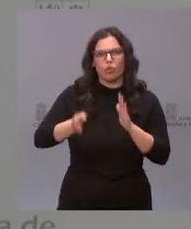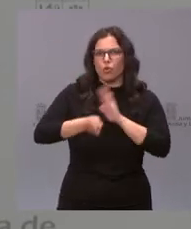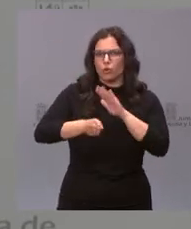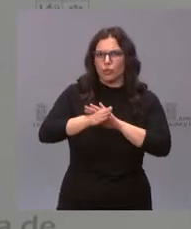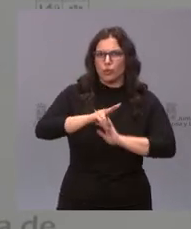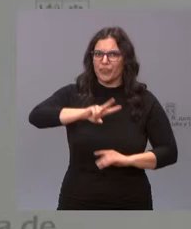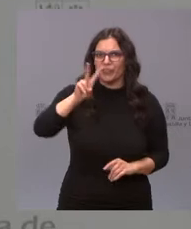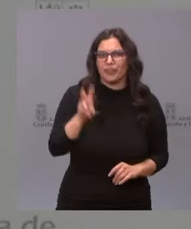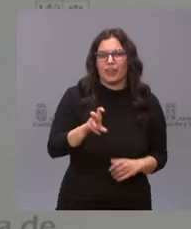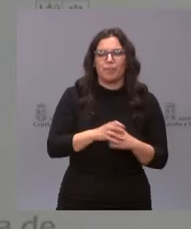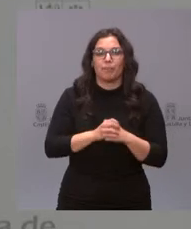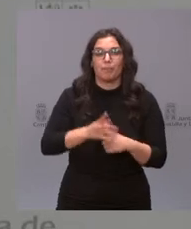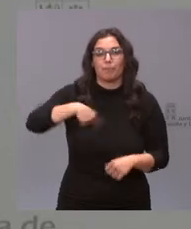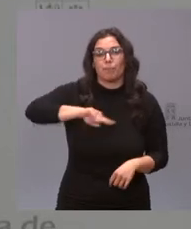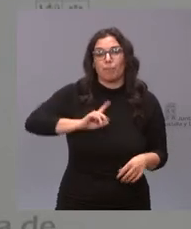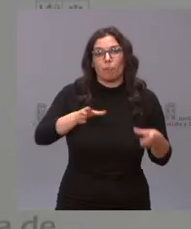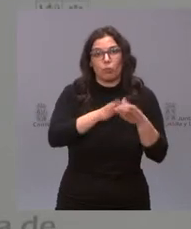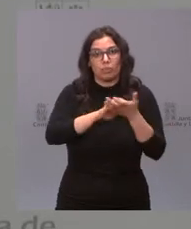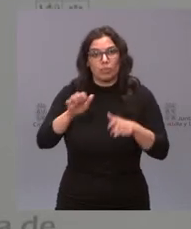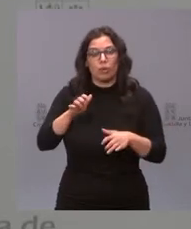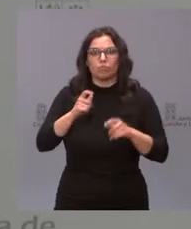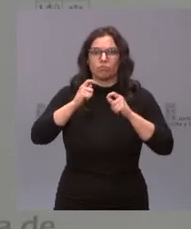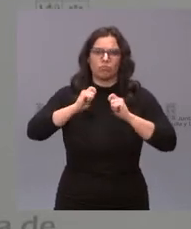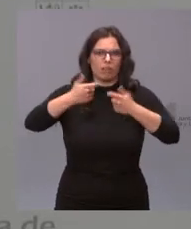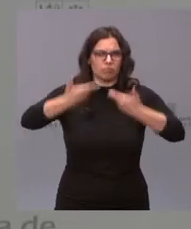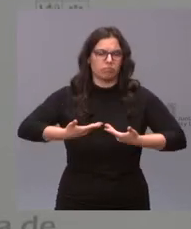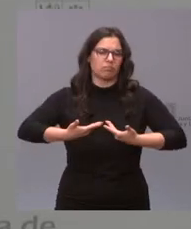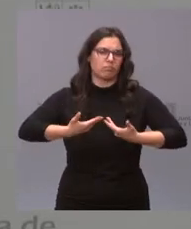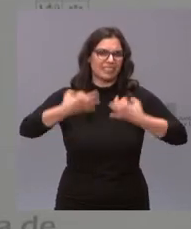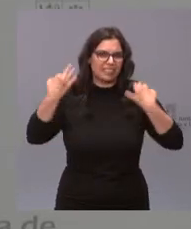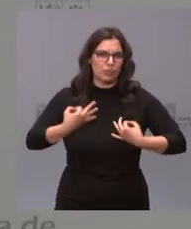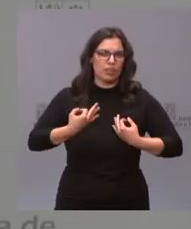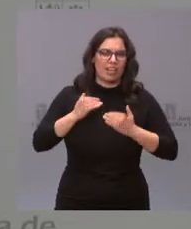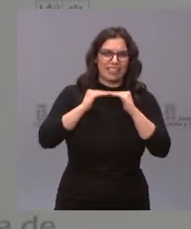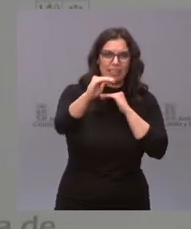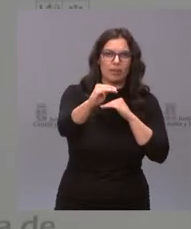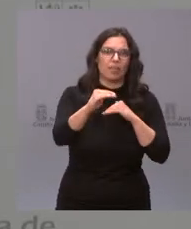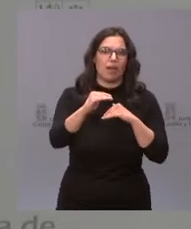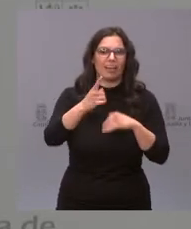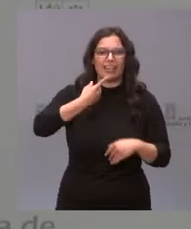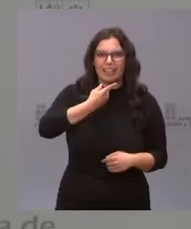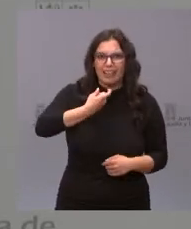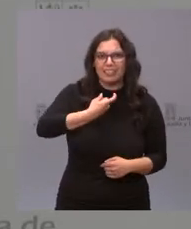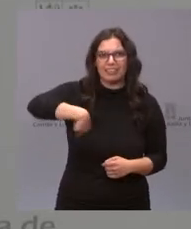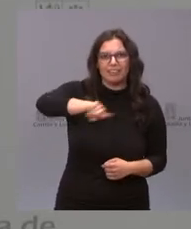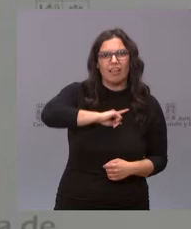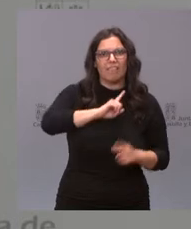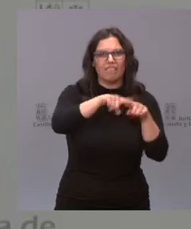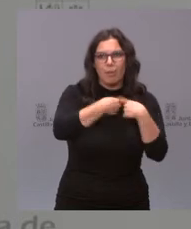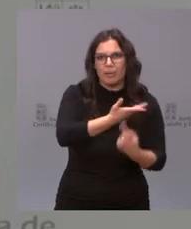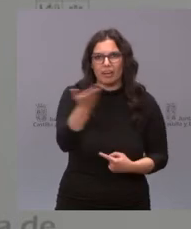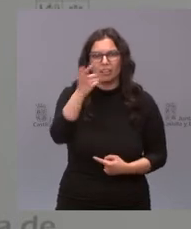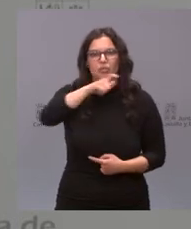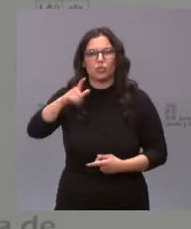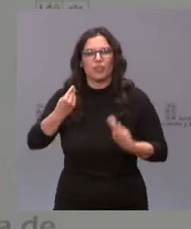Desde la Junta de Castilla y León garantizamos esa estabilidad que necesitan nuestras familias, que necesitan las personas de Castilla y León,